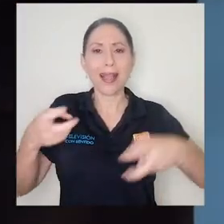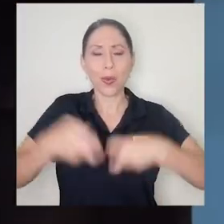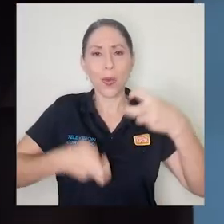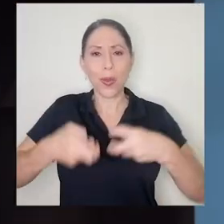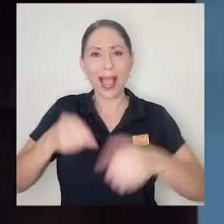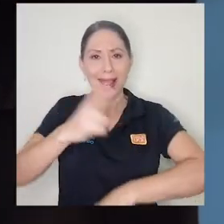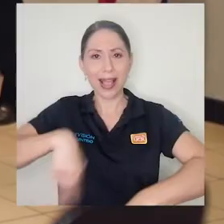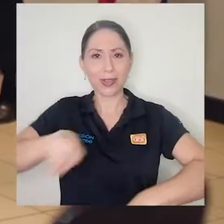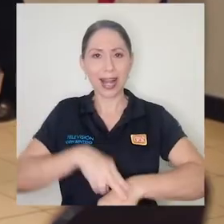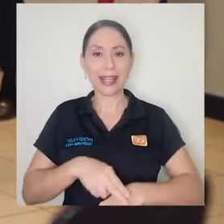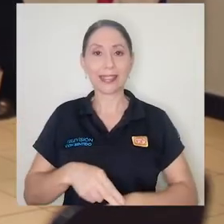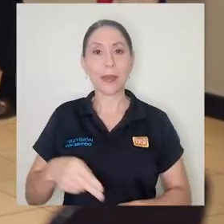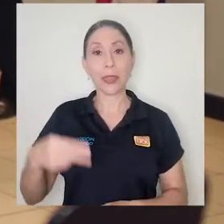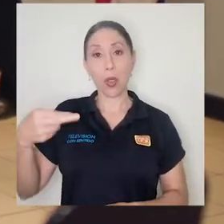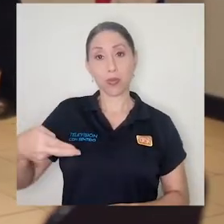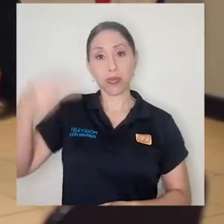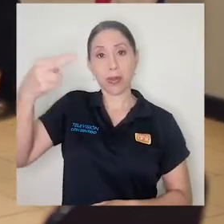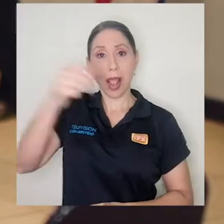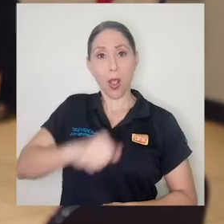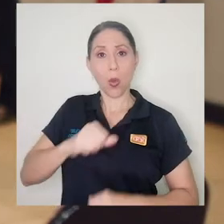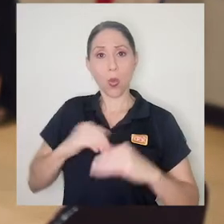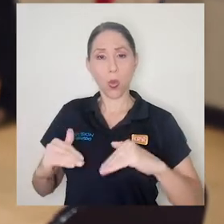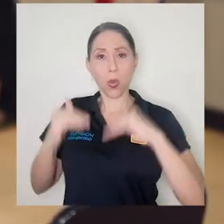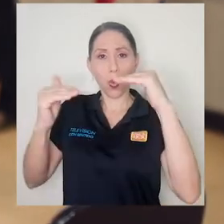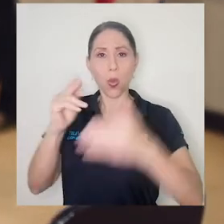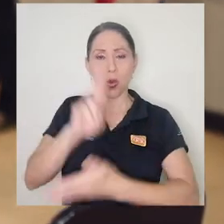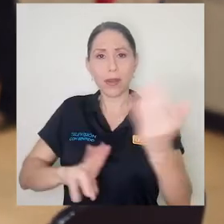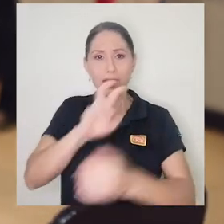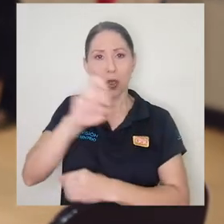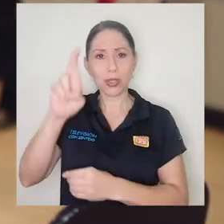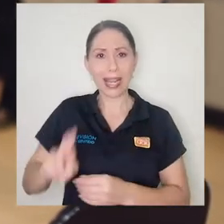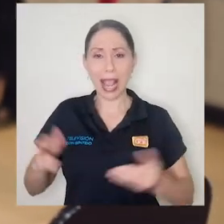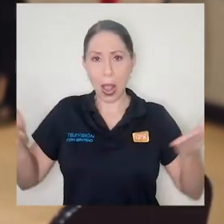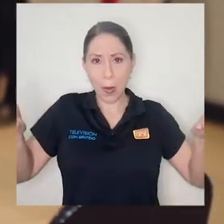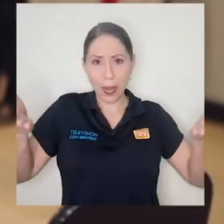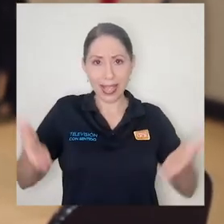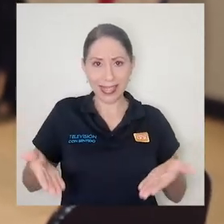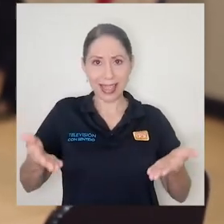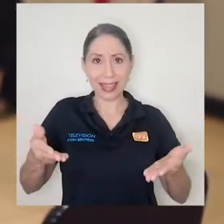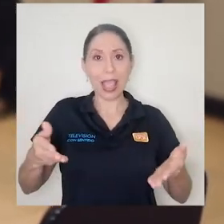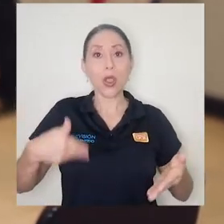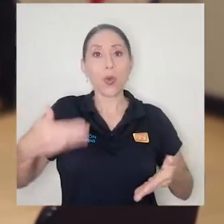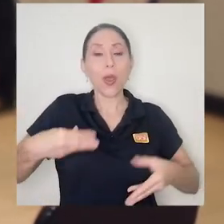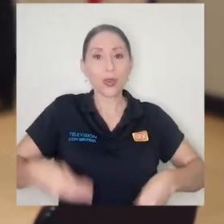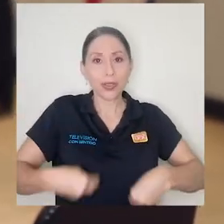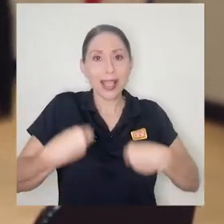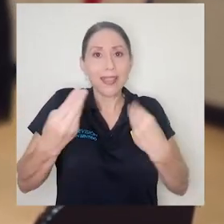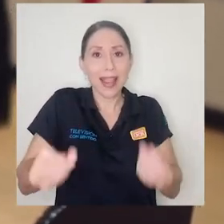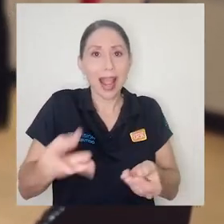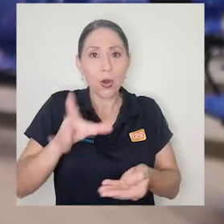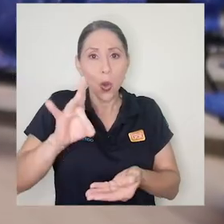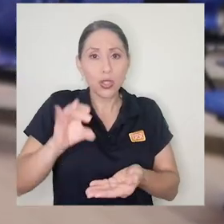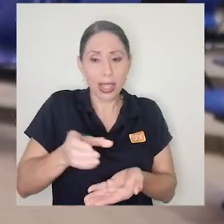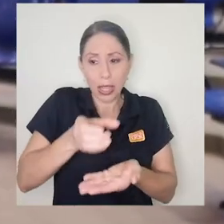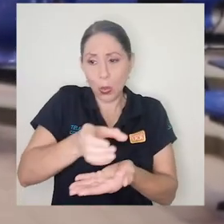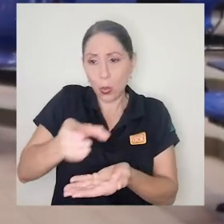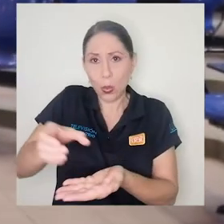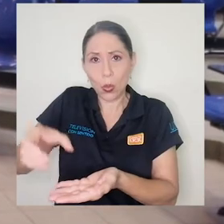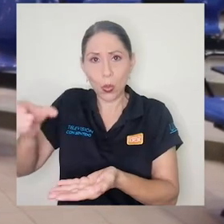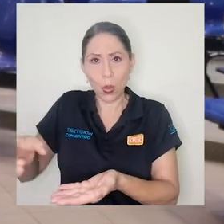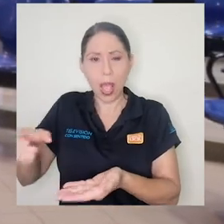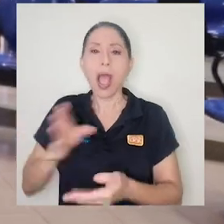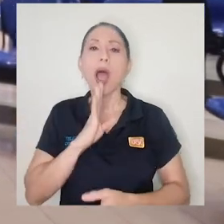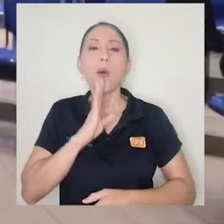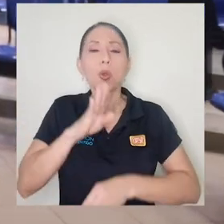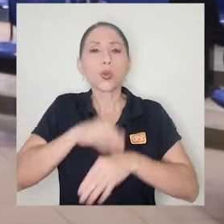nacionales. El rector de la Universidad de Costa Rica estuvo presente en la entrega de las 80 viales y resaltó la